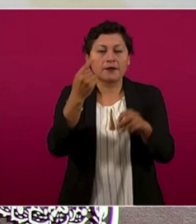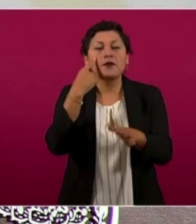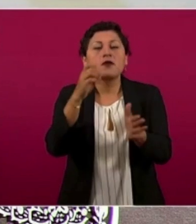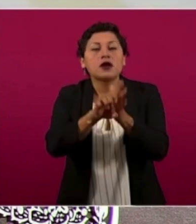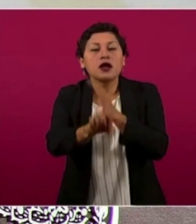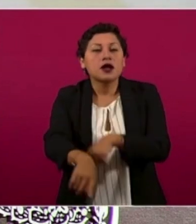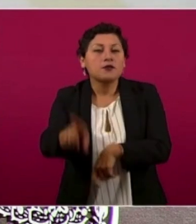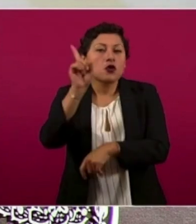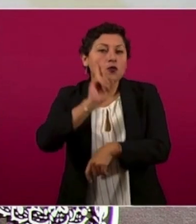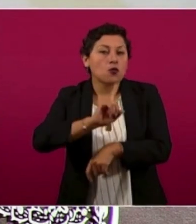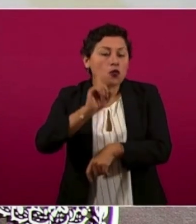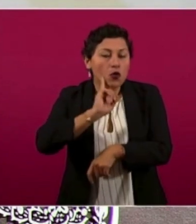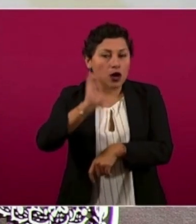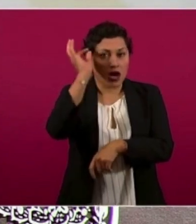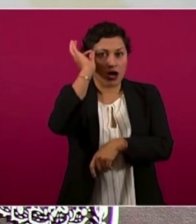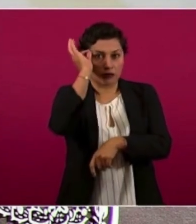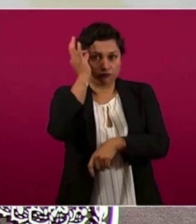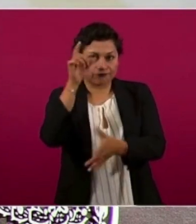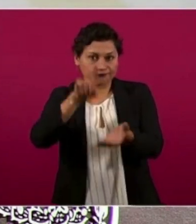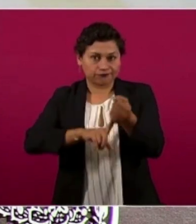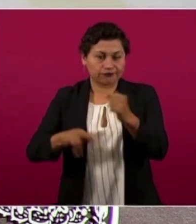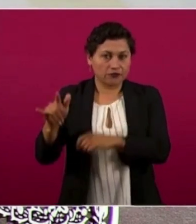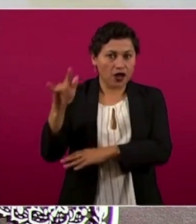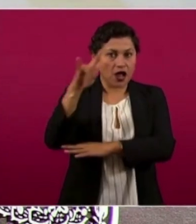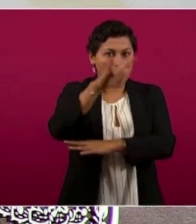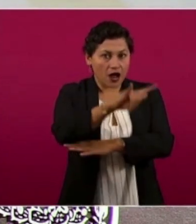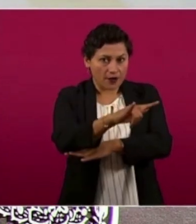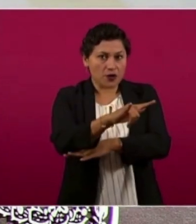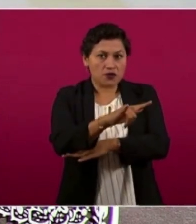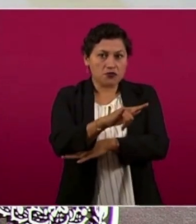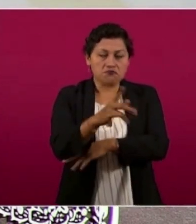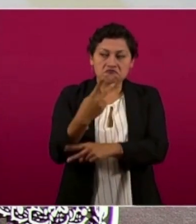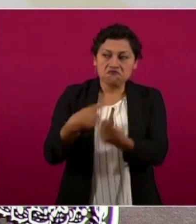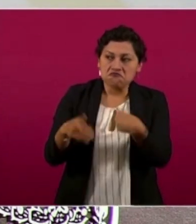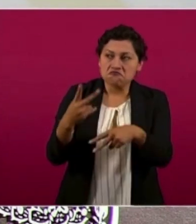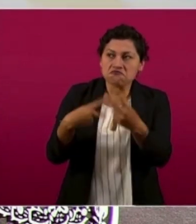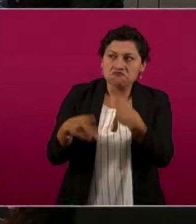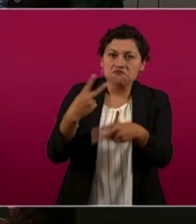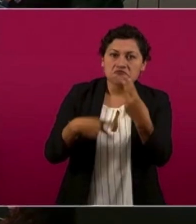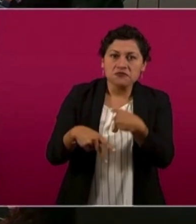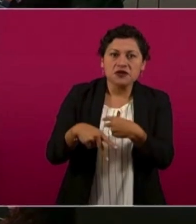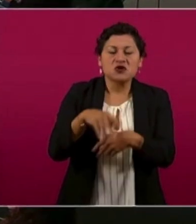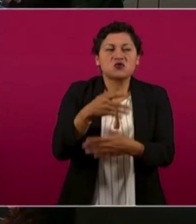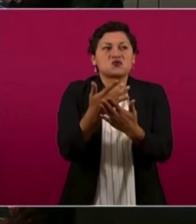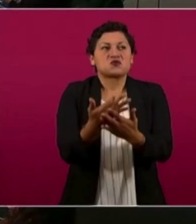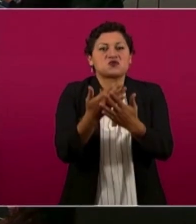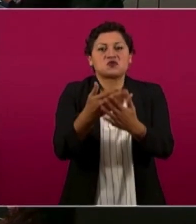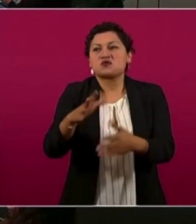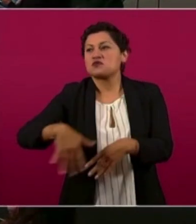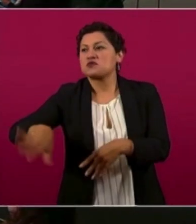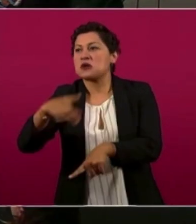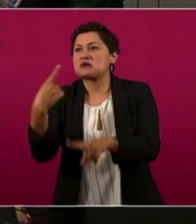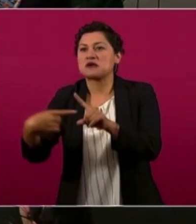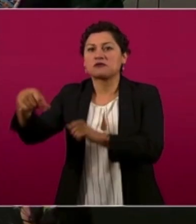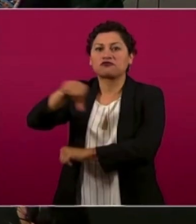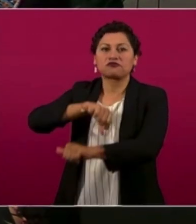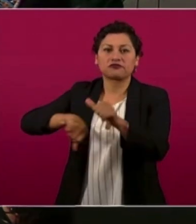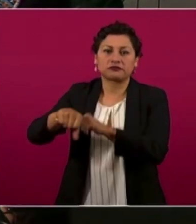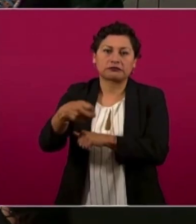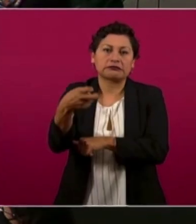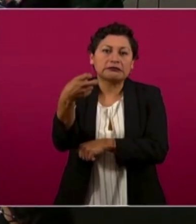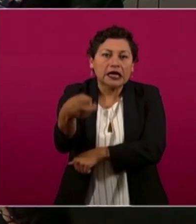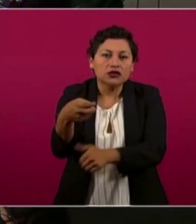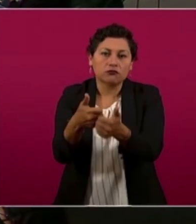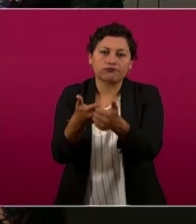en la mañana se tienen que esperar a que alguien lo supla y eso ha causado una gran cantidad de retrasos.